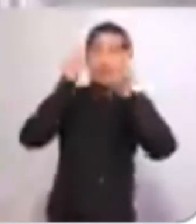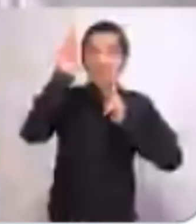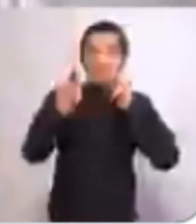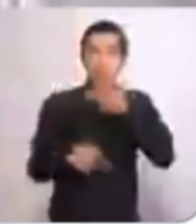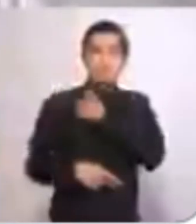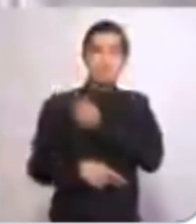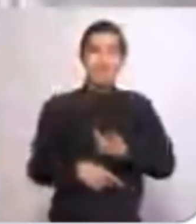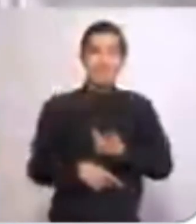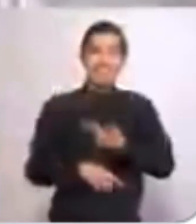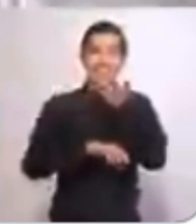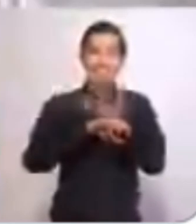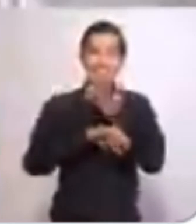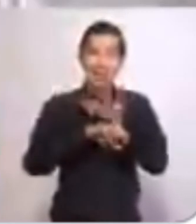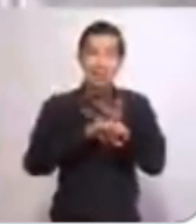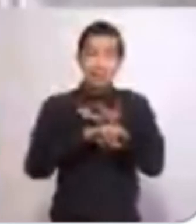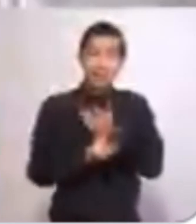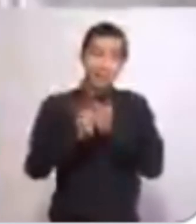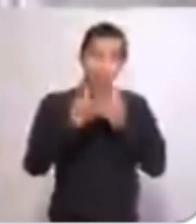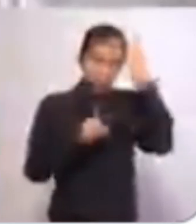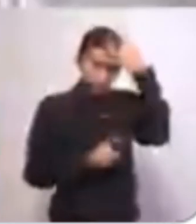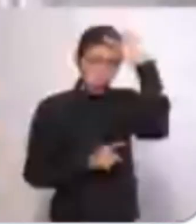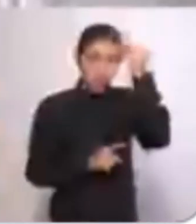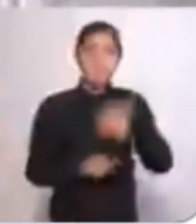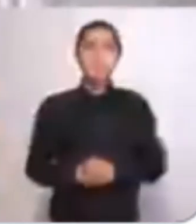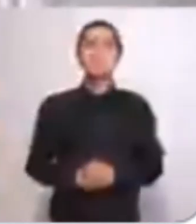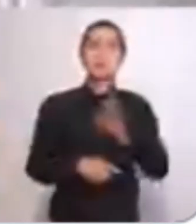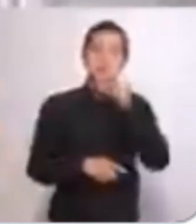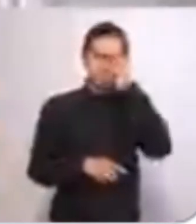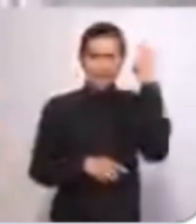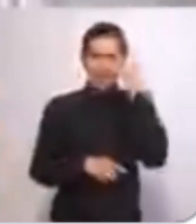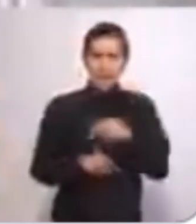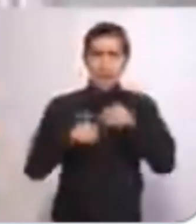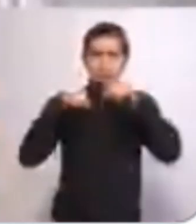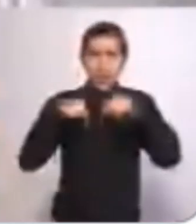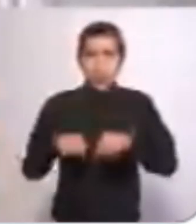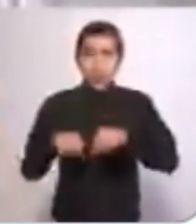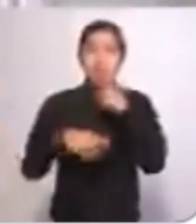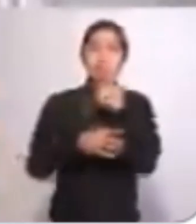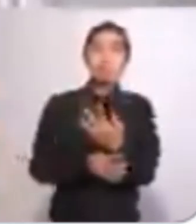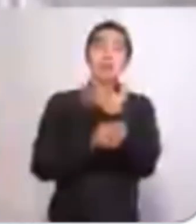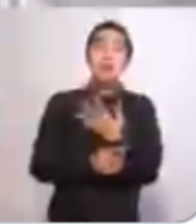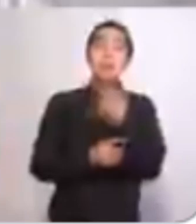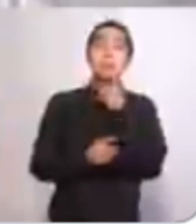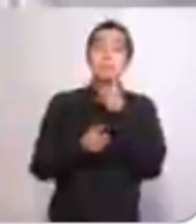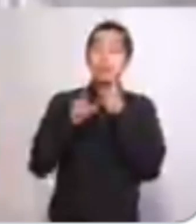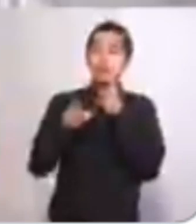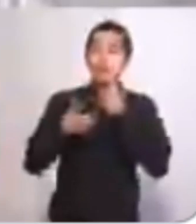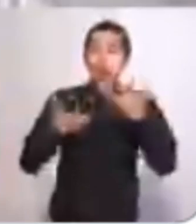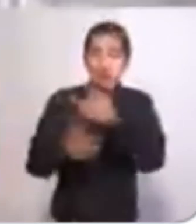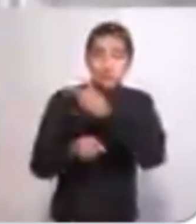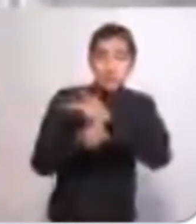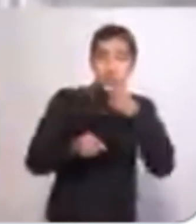de los Estados Unidos de Norteamérica. De la parte oficial de México, dicen que usted ha sido invitado.